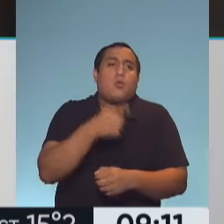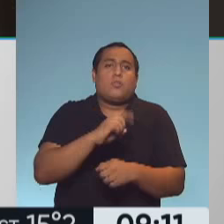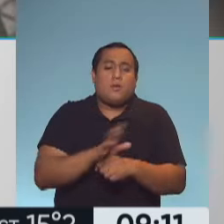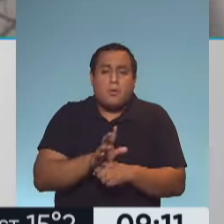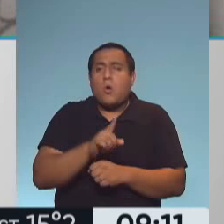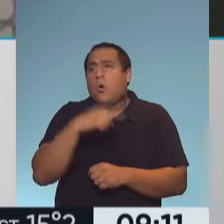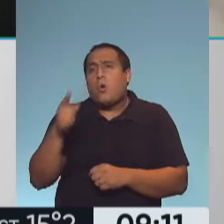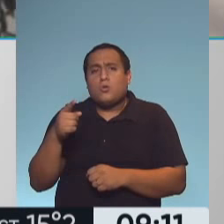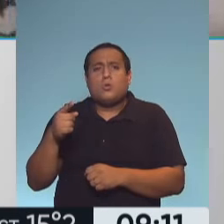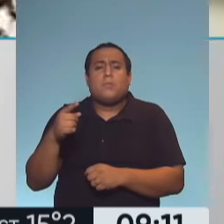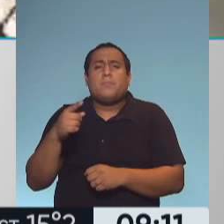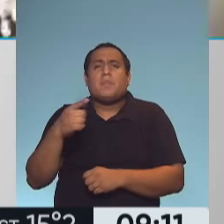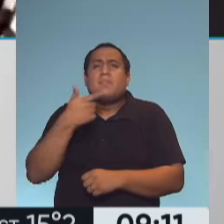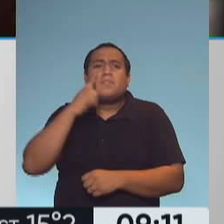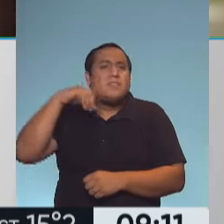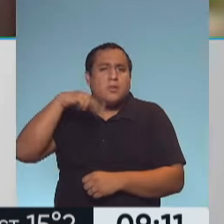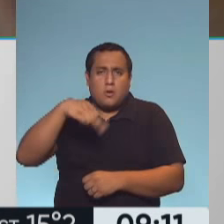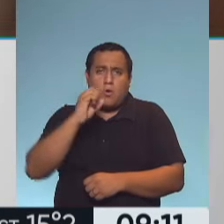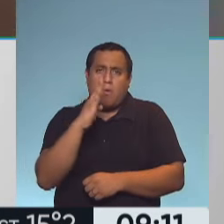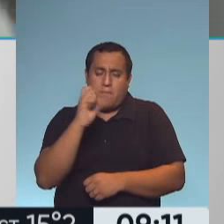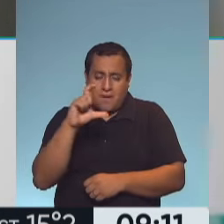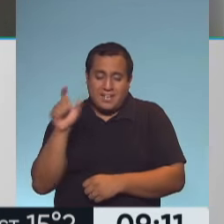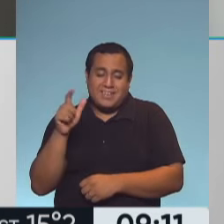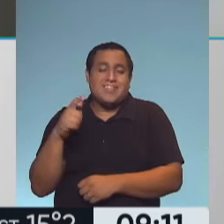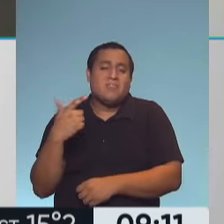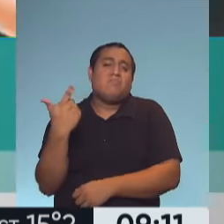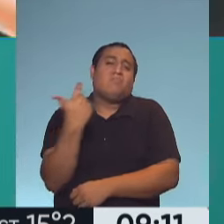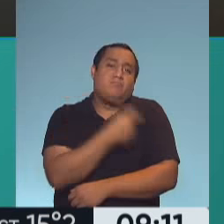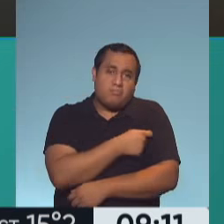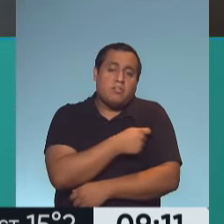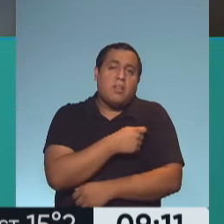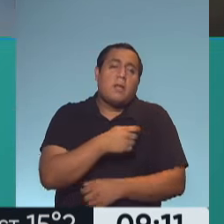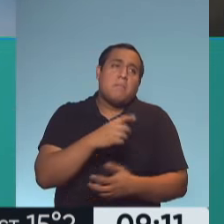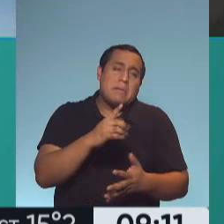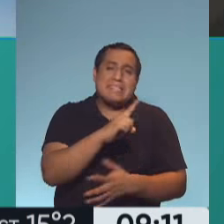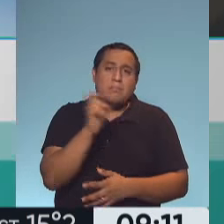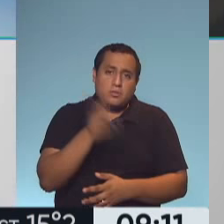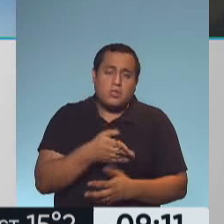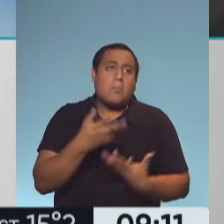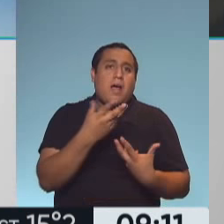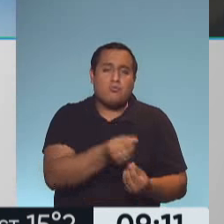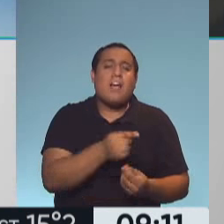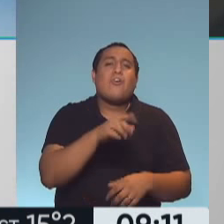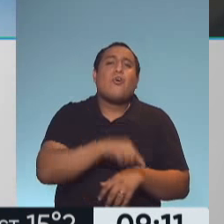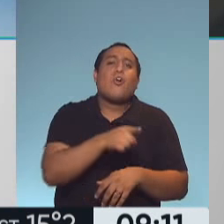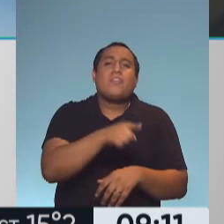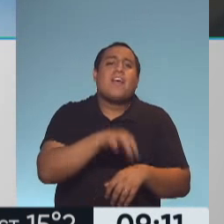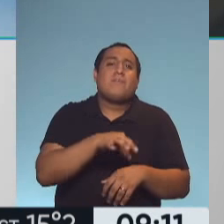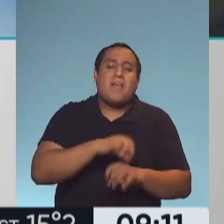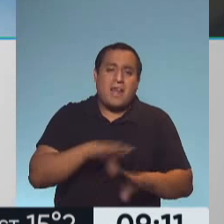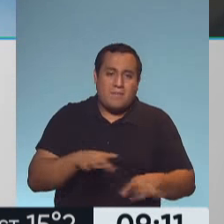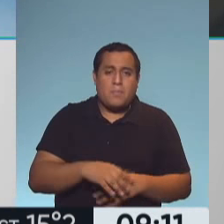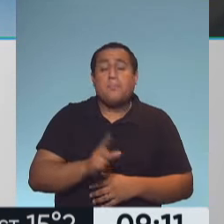grave y 79% de eficacia, y CanSino todavía está, falta todavía en la fase final,